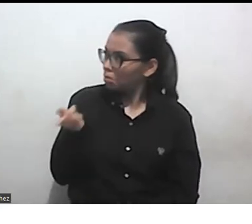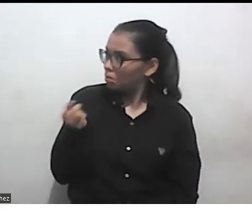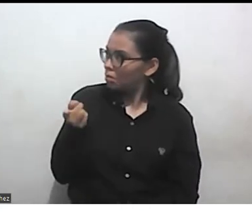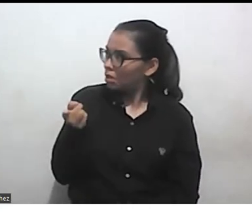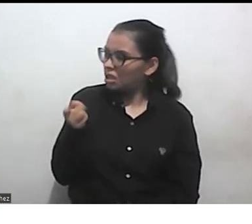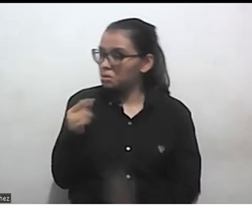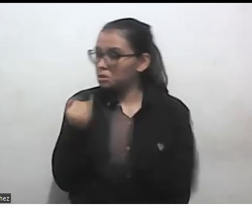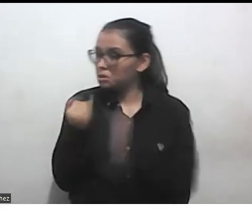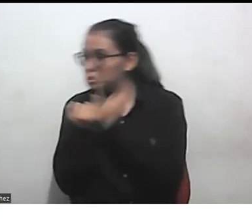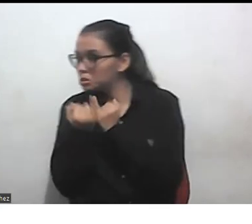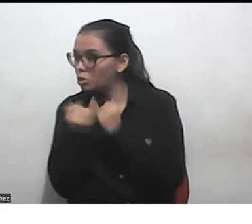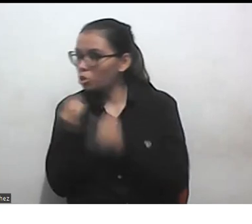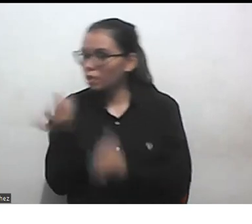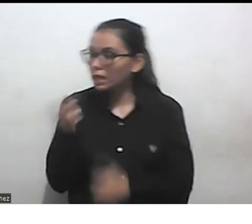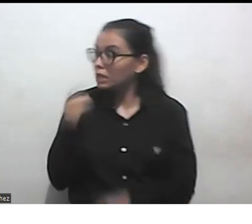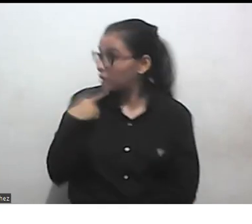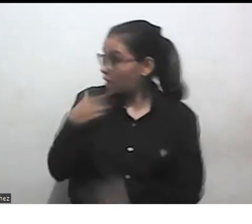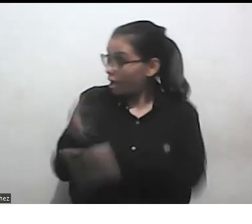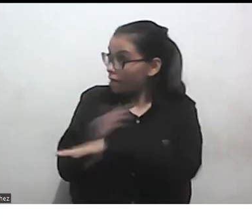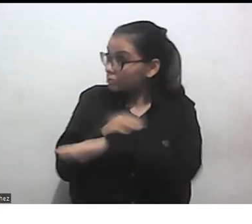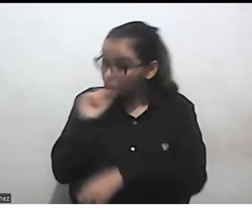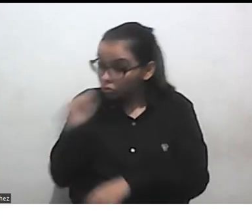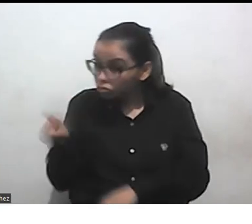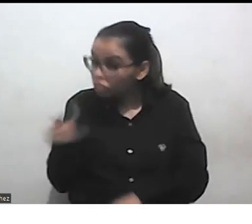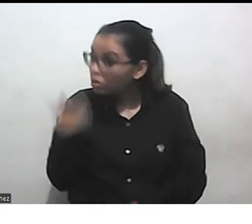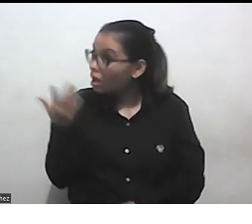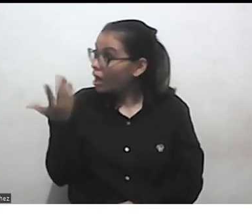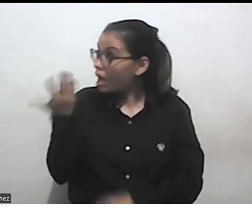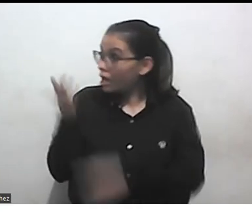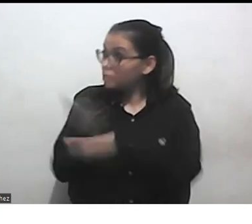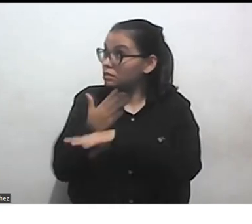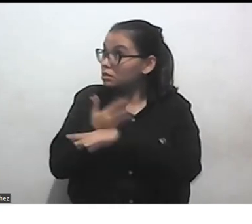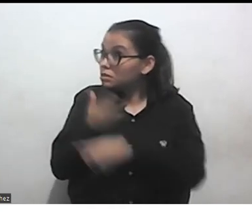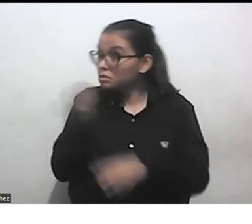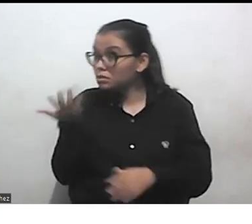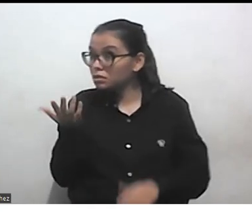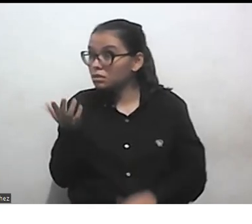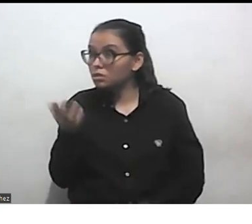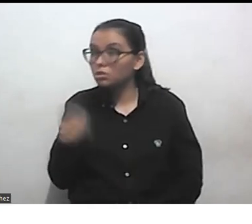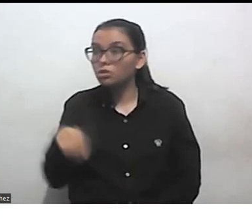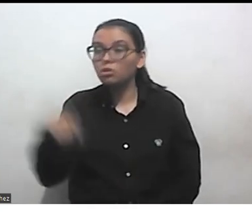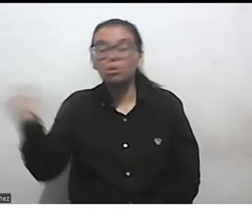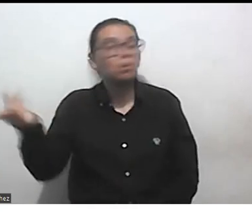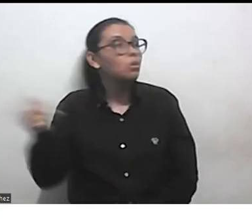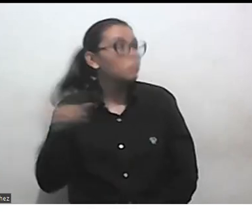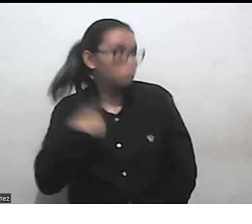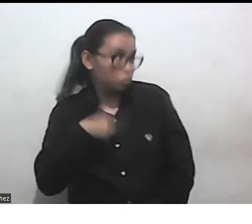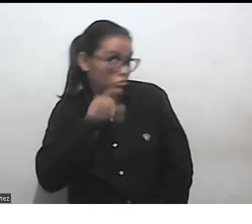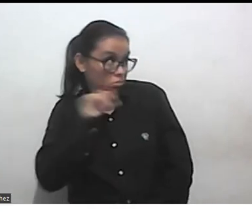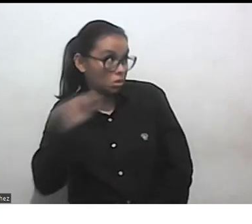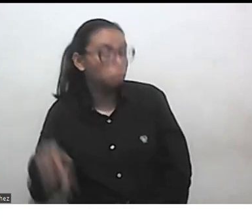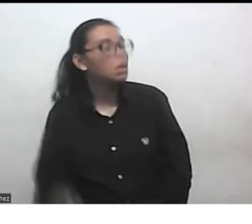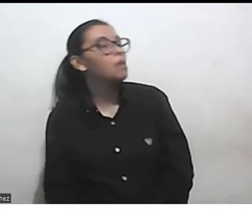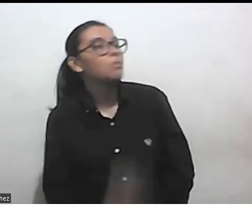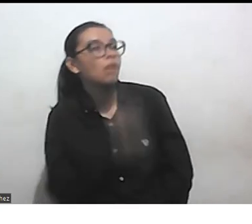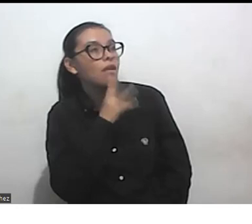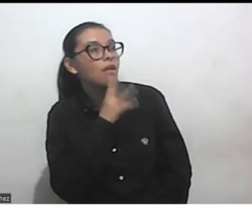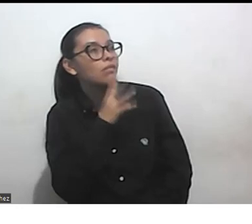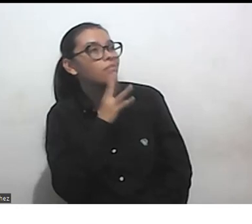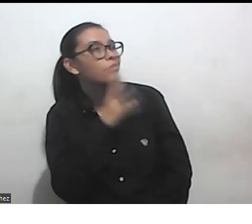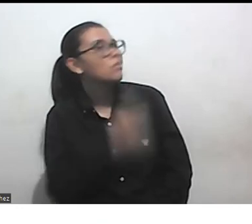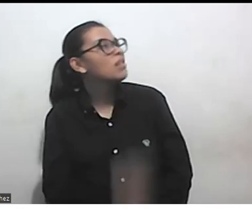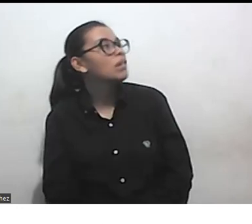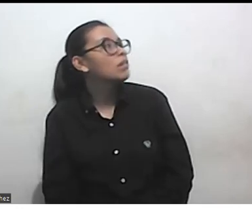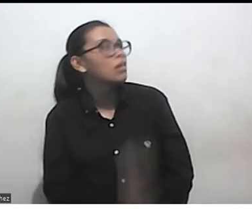hablado qué le han preguntado dice no cualquier cosa que le preguntes no se le entiende nada y vio que llevaba ojotas